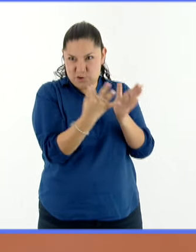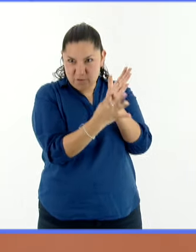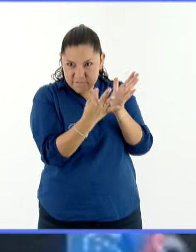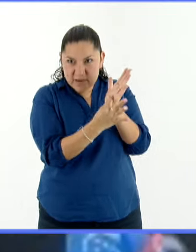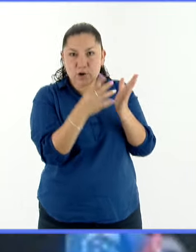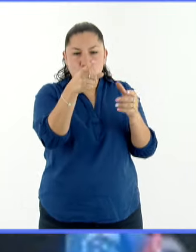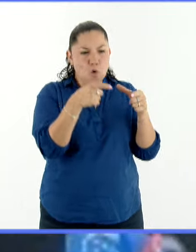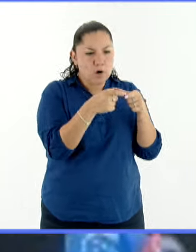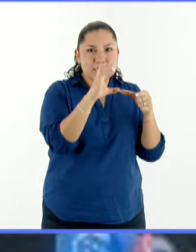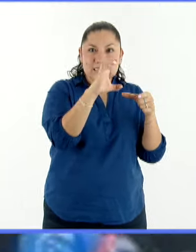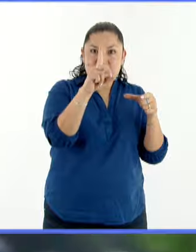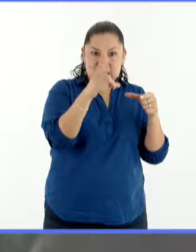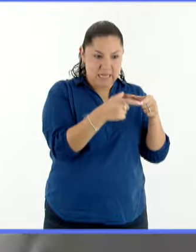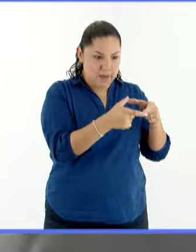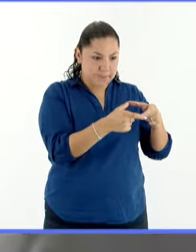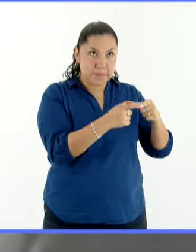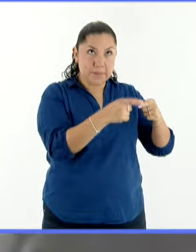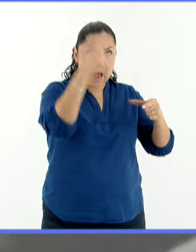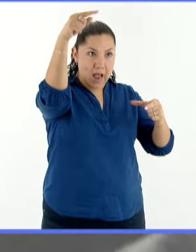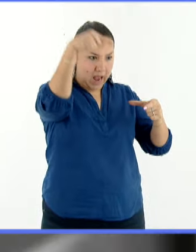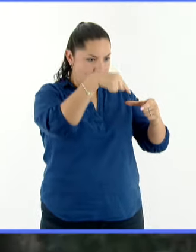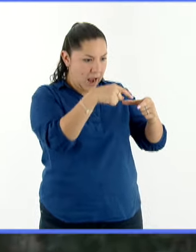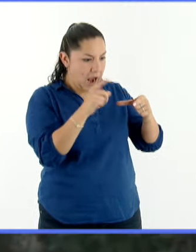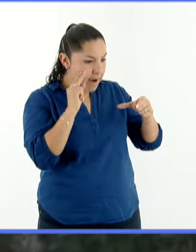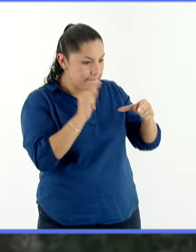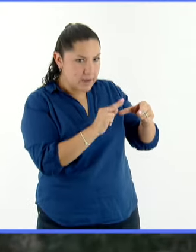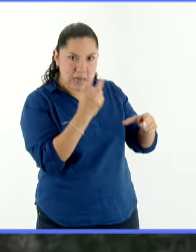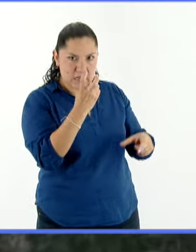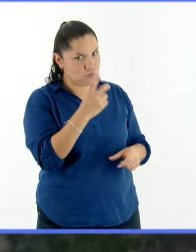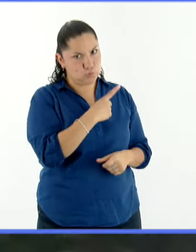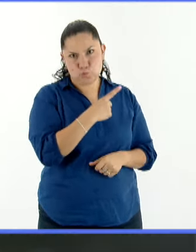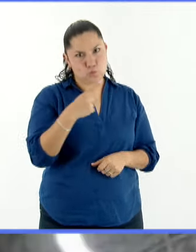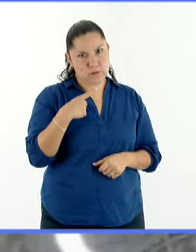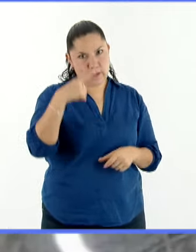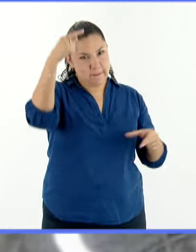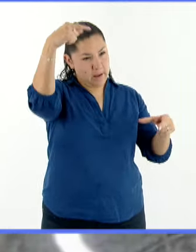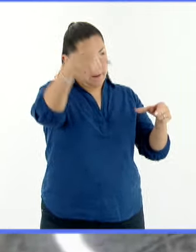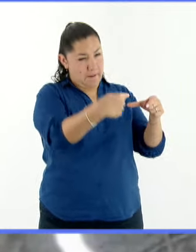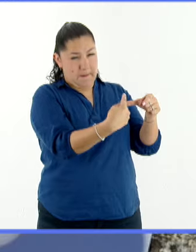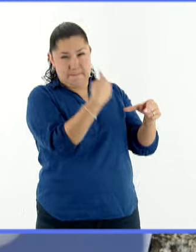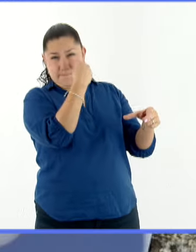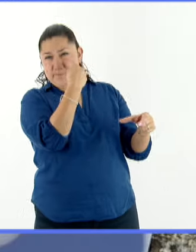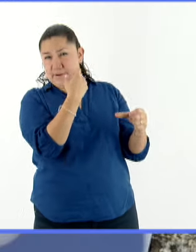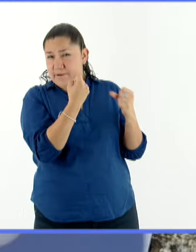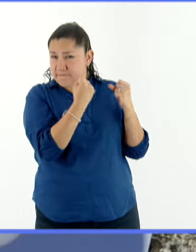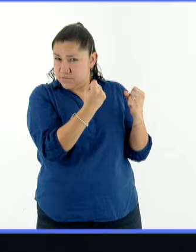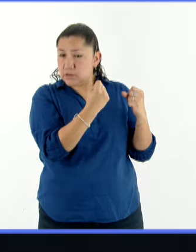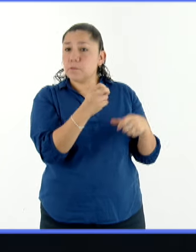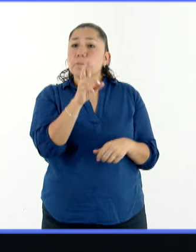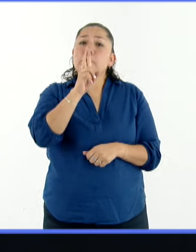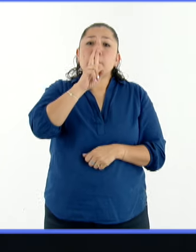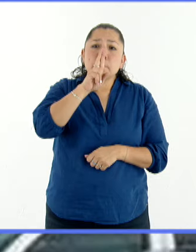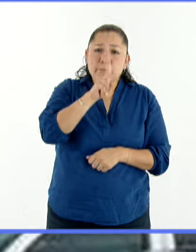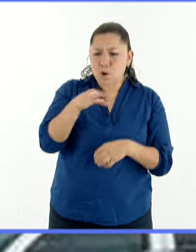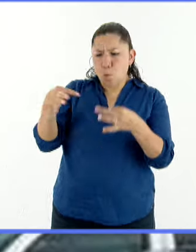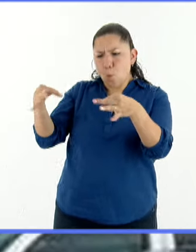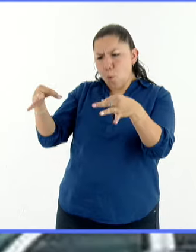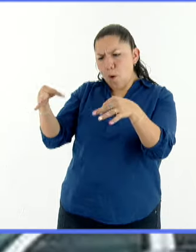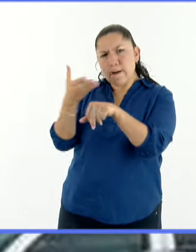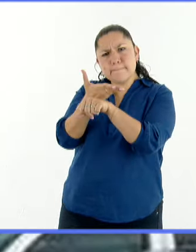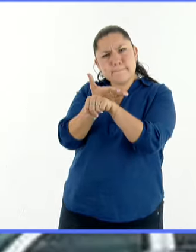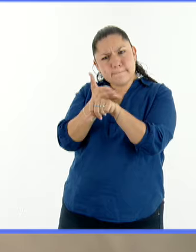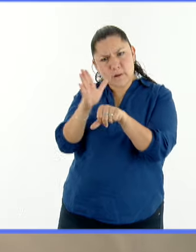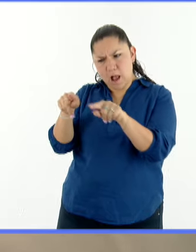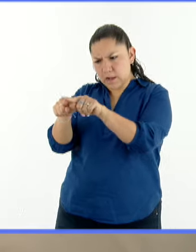fotografías. Existen varias técnicas de proyección indirecta que son seguras, como perforar una hoja blanca